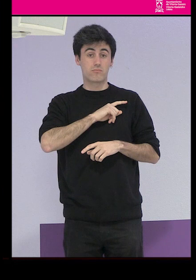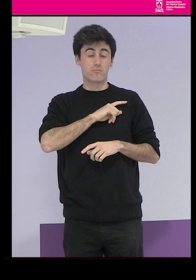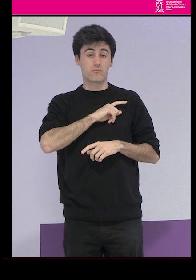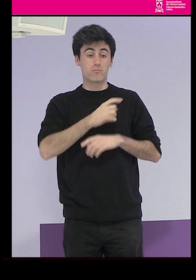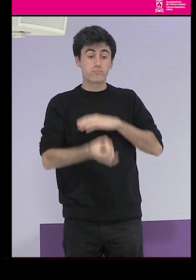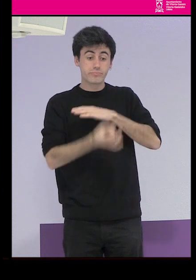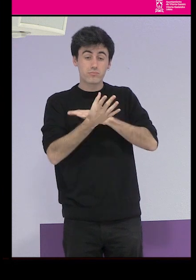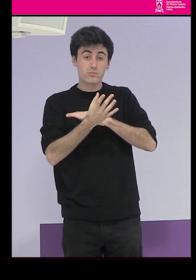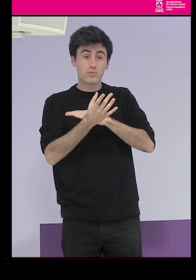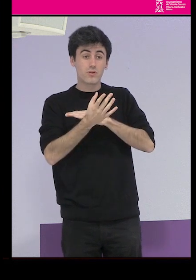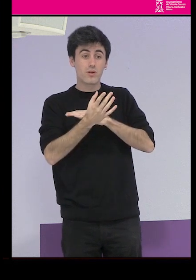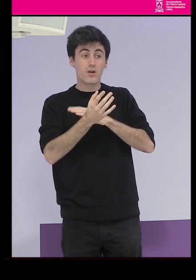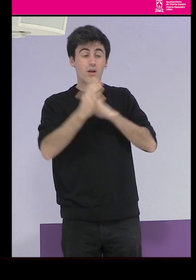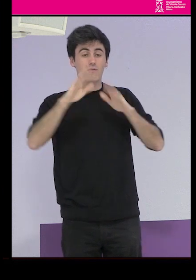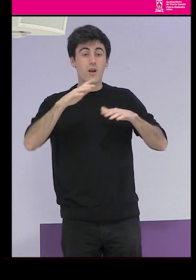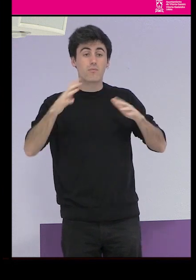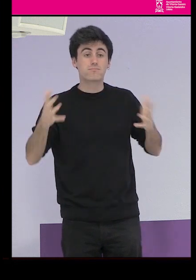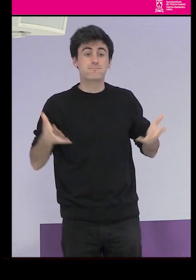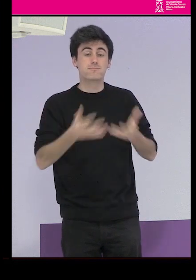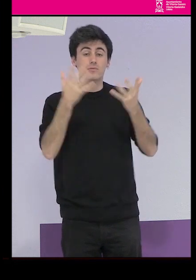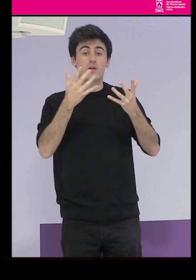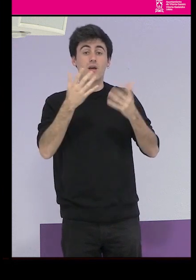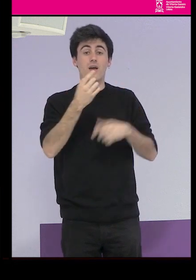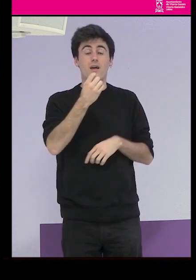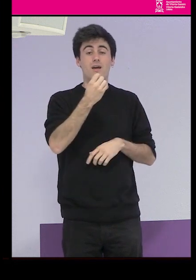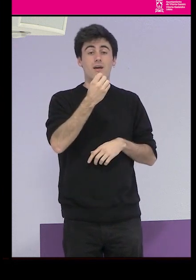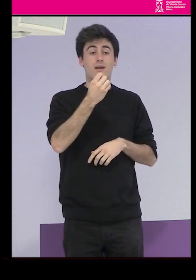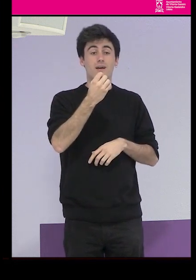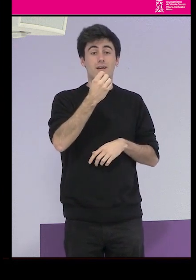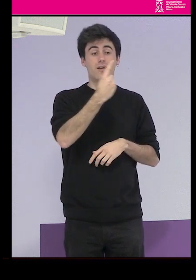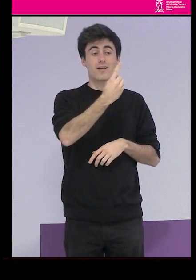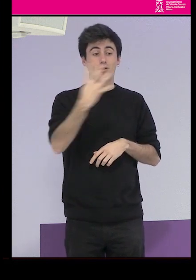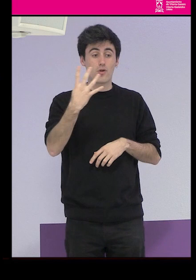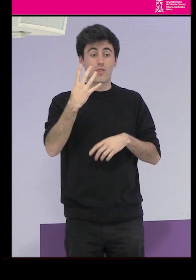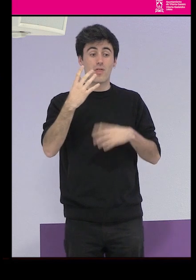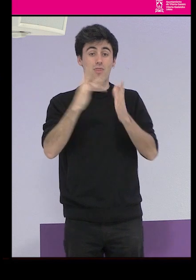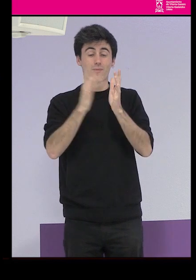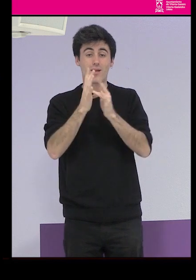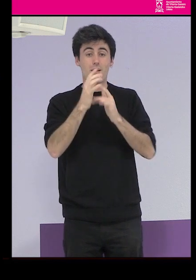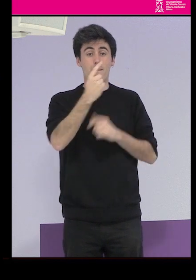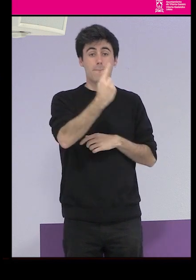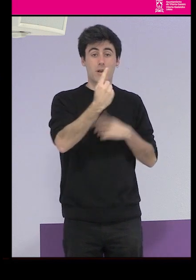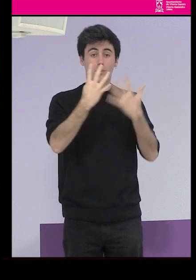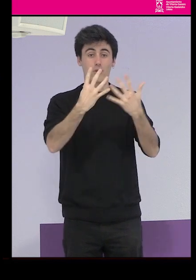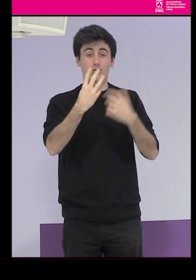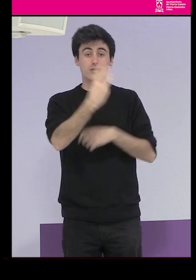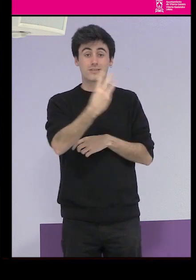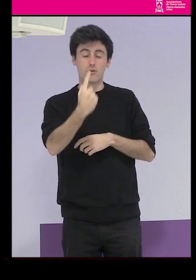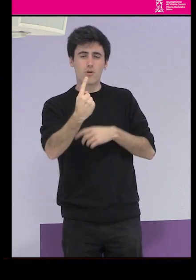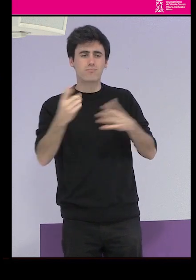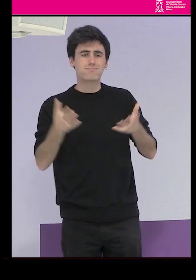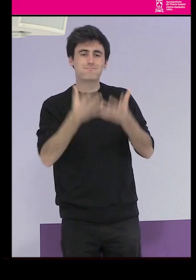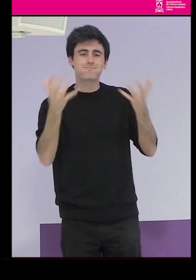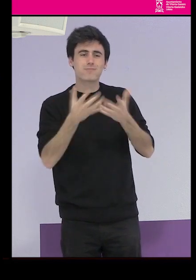la promulgación de la República el 14 de abril de 1931. Bueno, en el año,